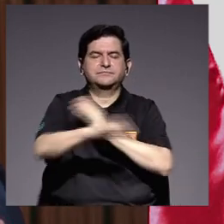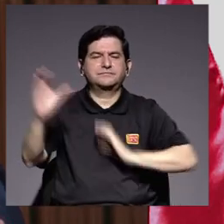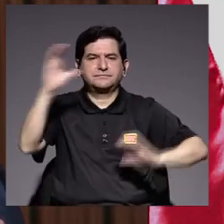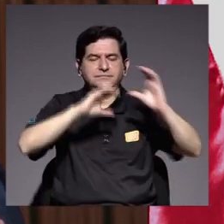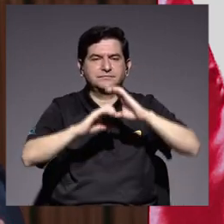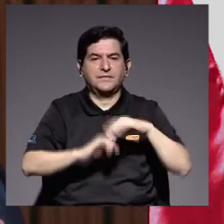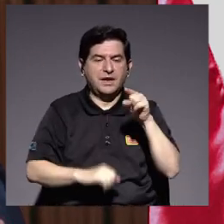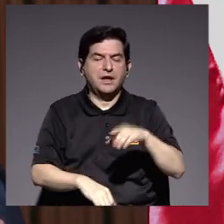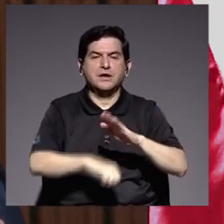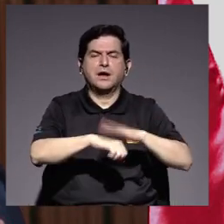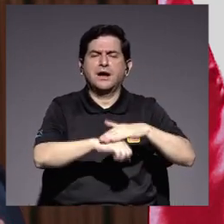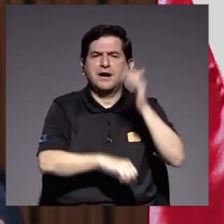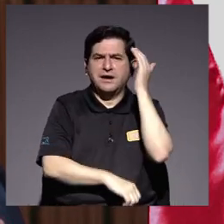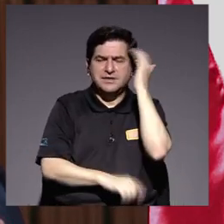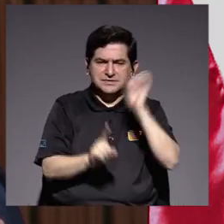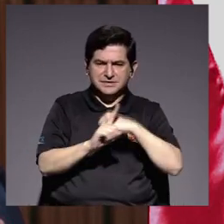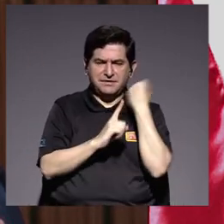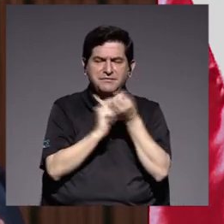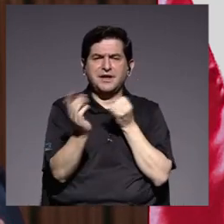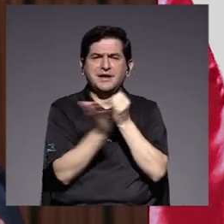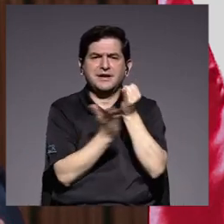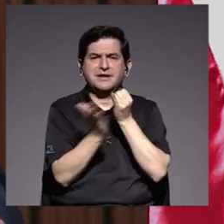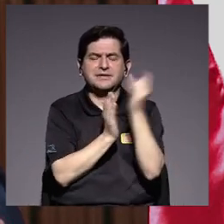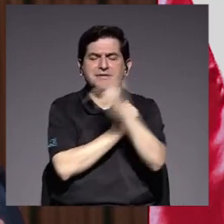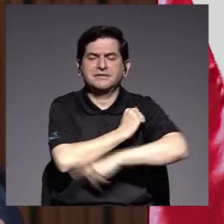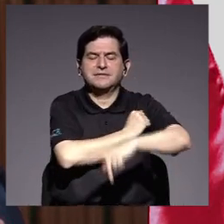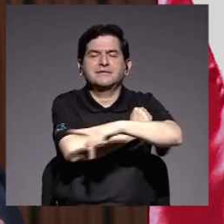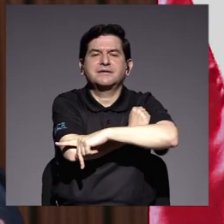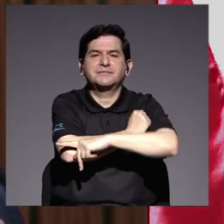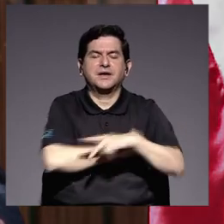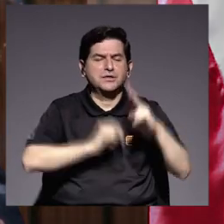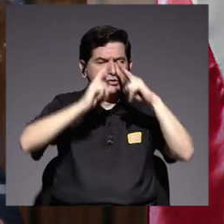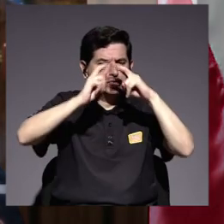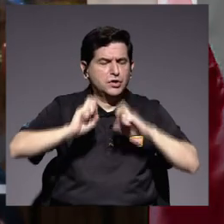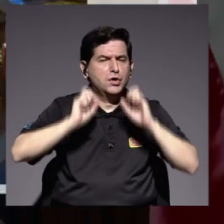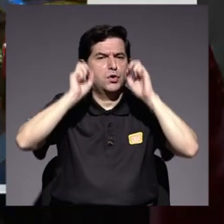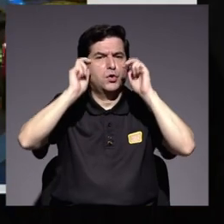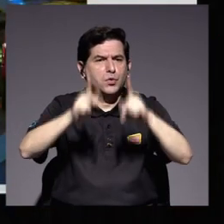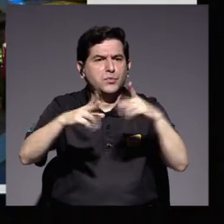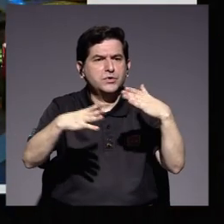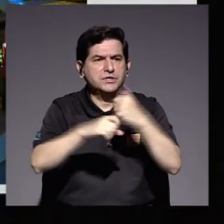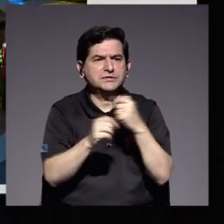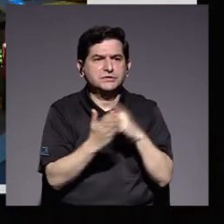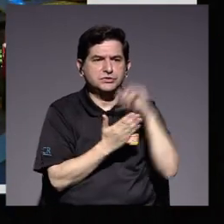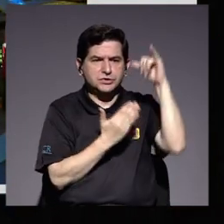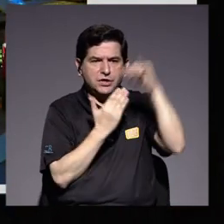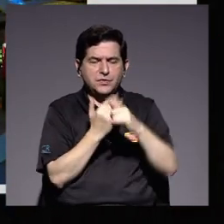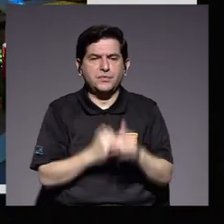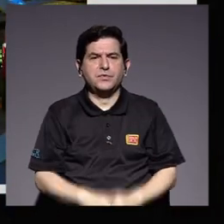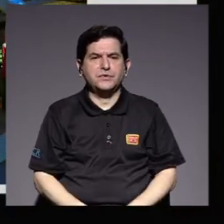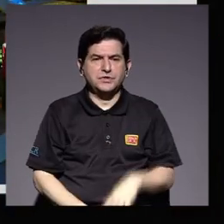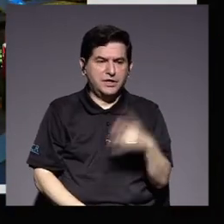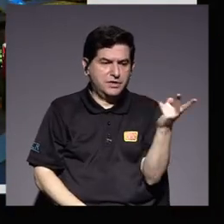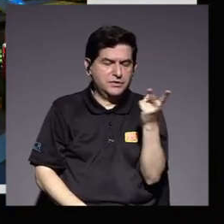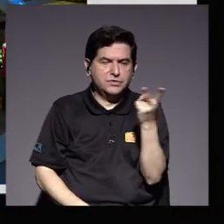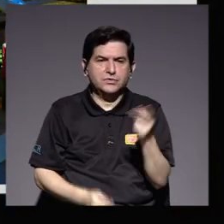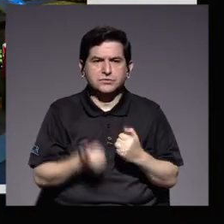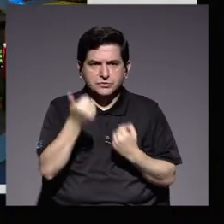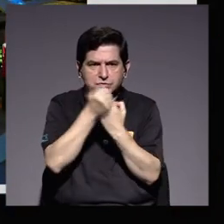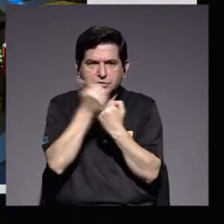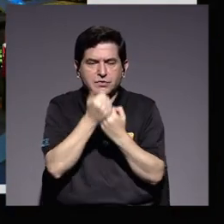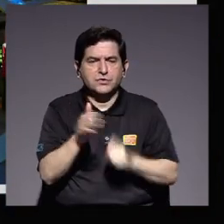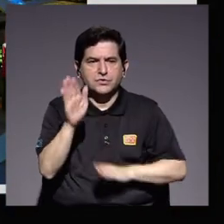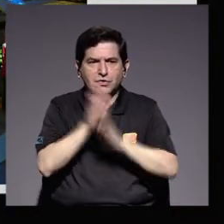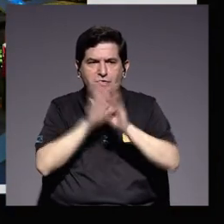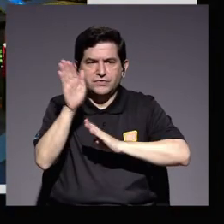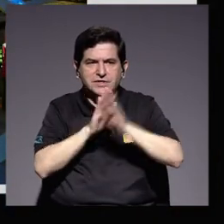la cual les permitió conocer el estado de la investigación en el país y analizar la posibilidad de realizar proyectos bilaterales para impulsar